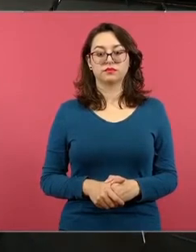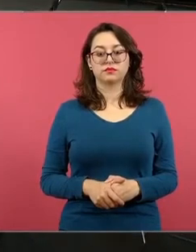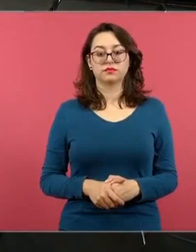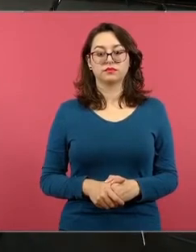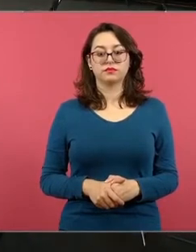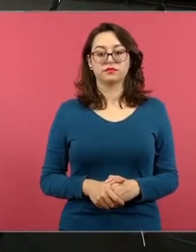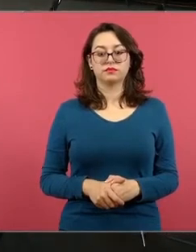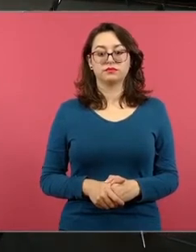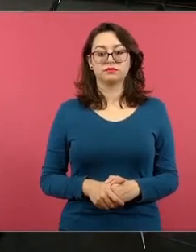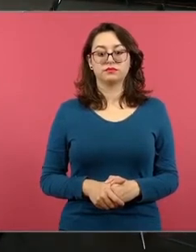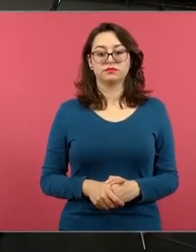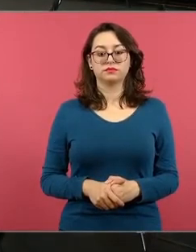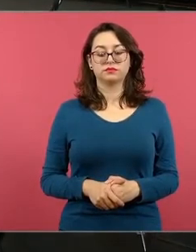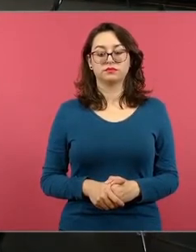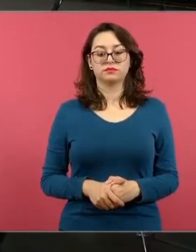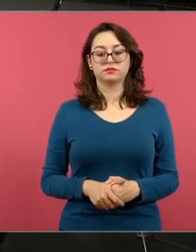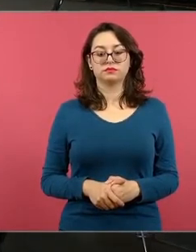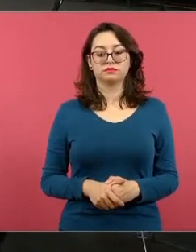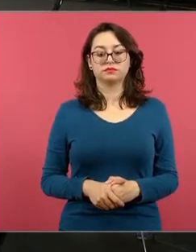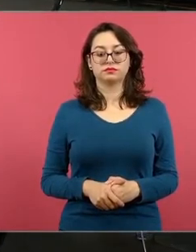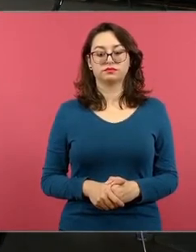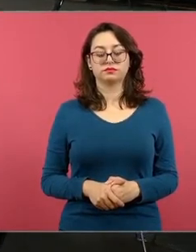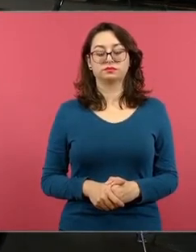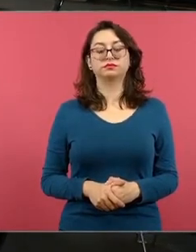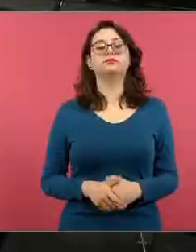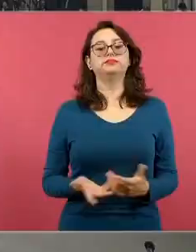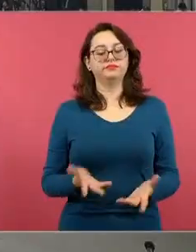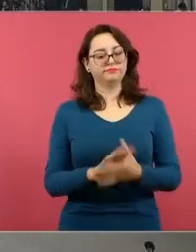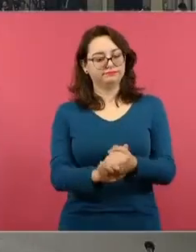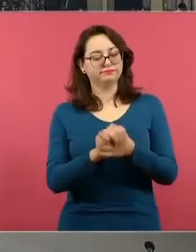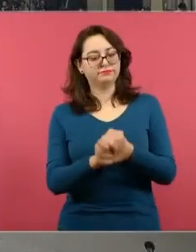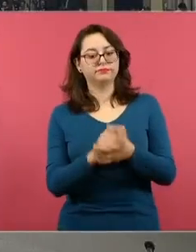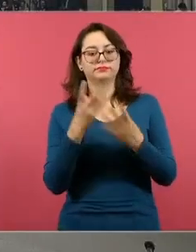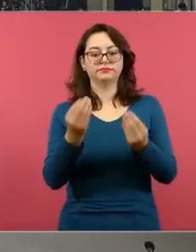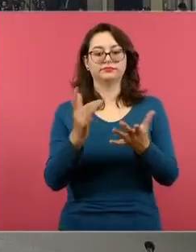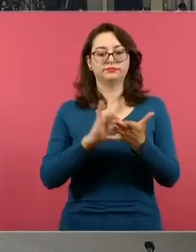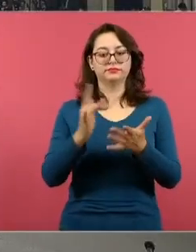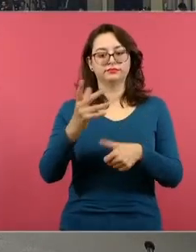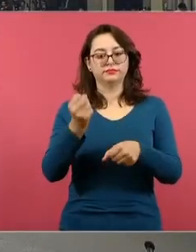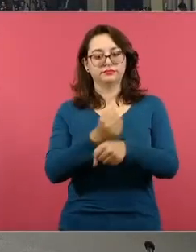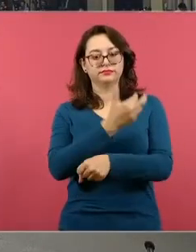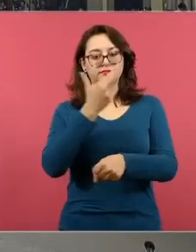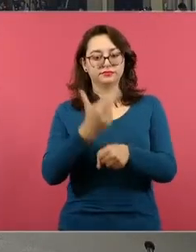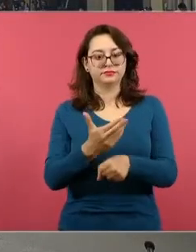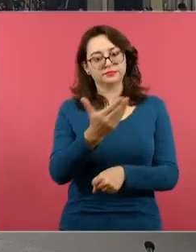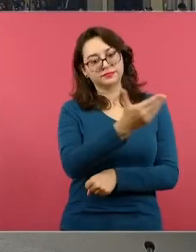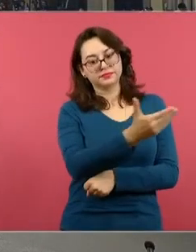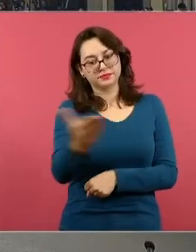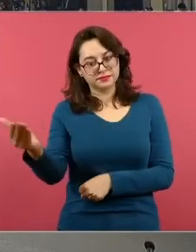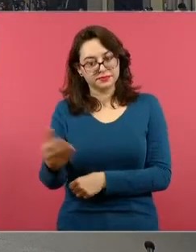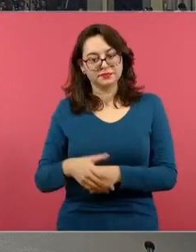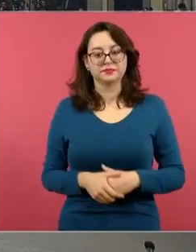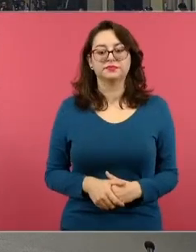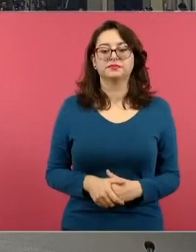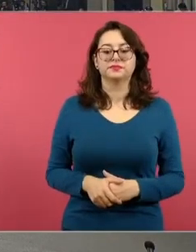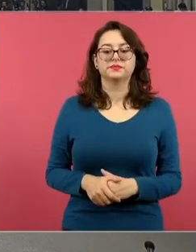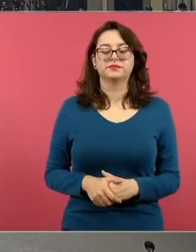Miguel Ricauz perdón bueno saludos muchas gracias secretaria funcionarios maestras